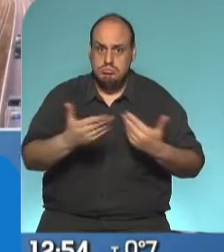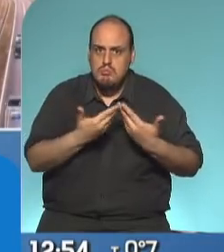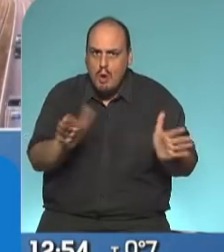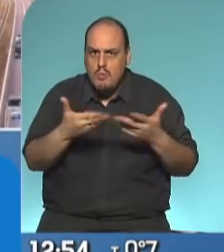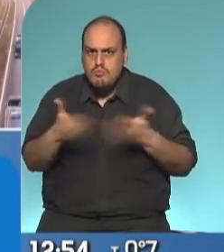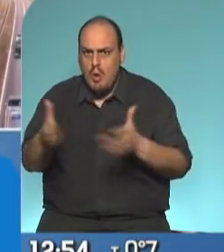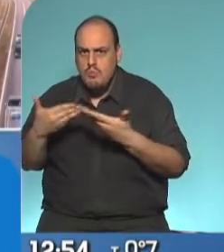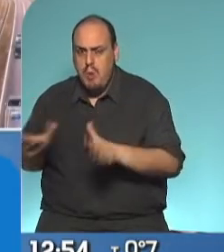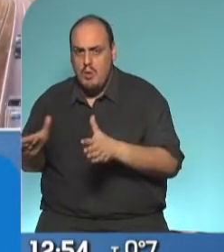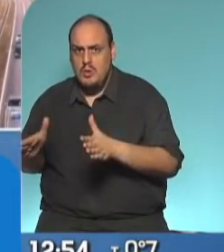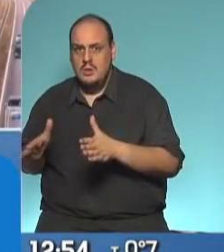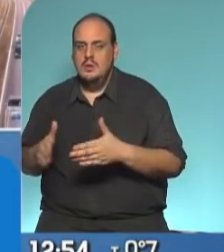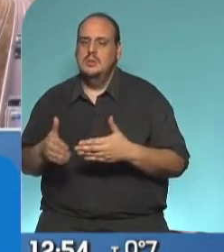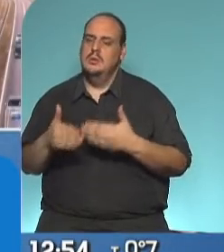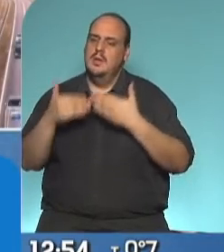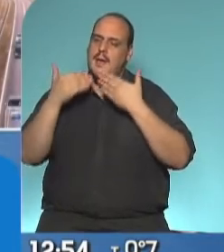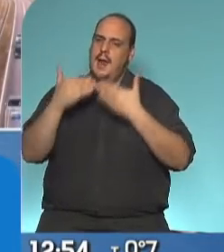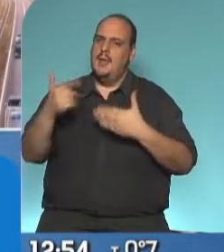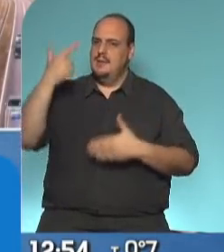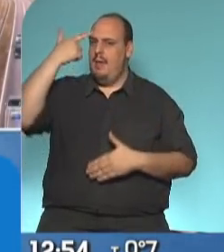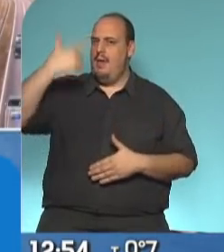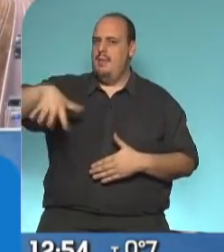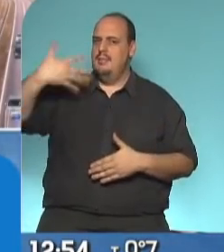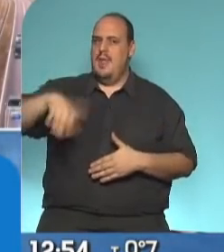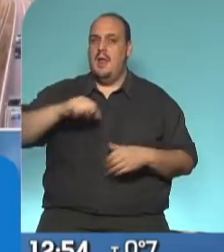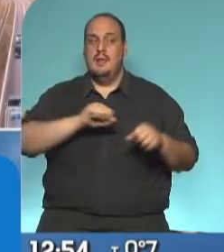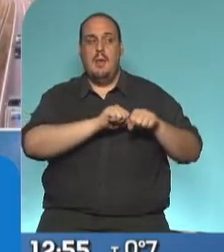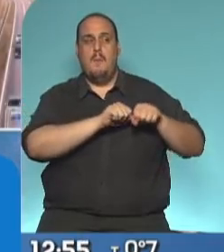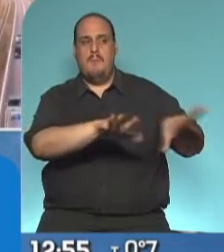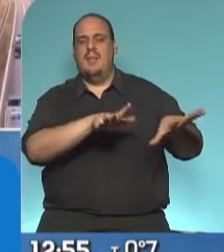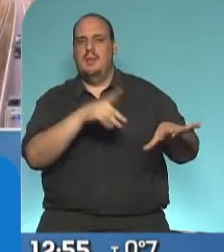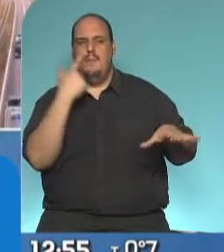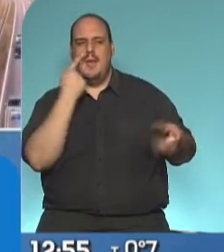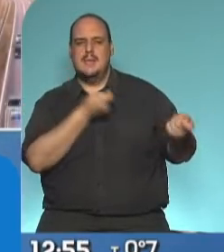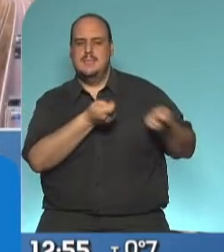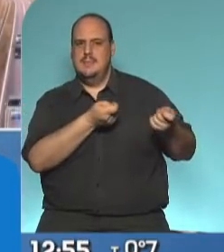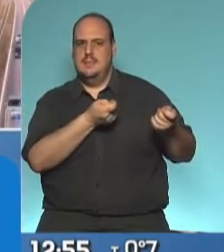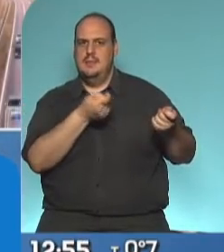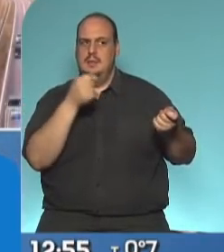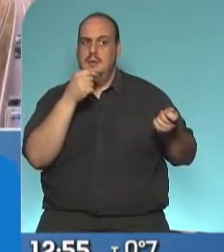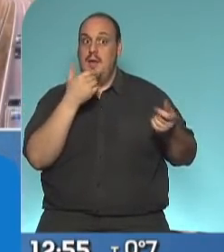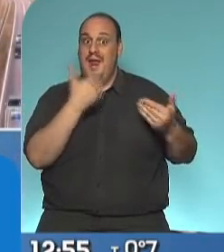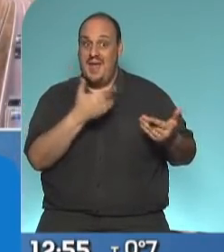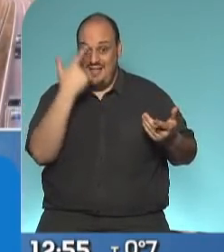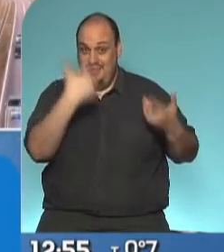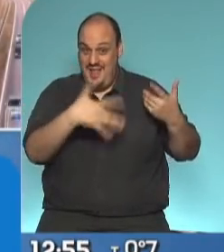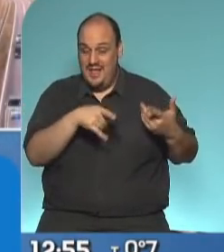es porque con inteligencia enfrentamos la pandemia y hoy podemos hacer lo que estamos haciendo.